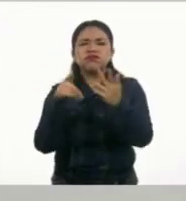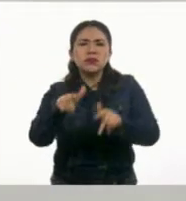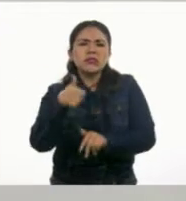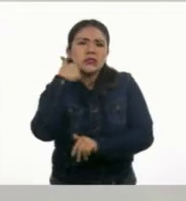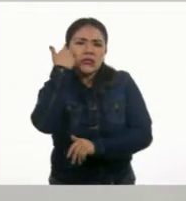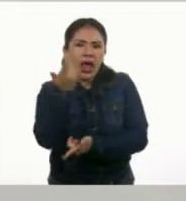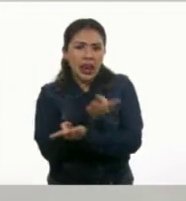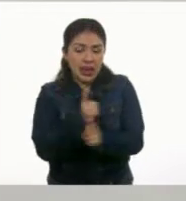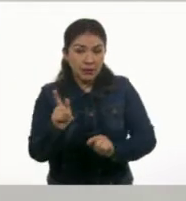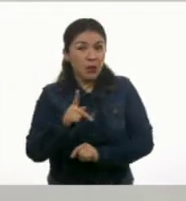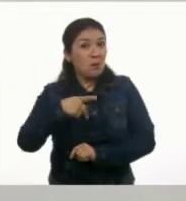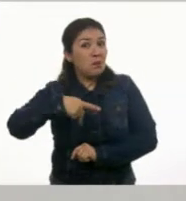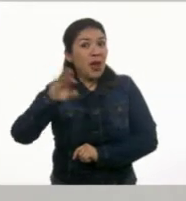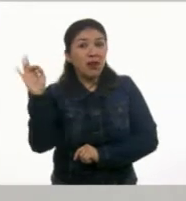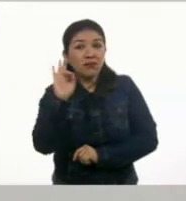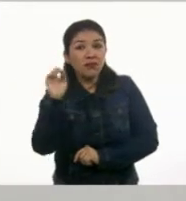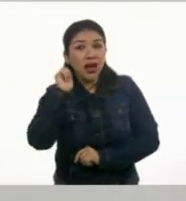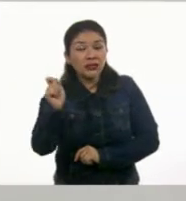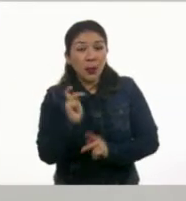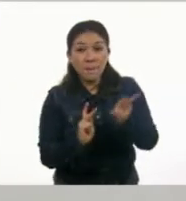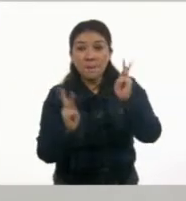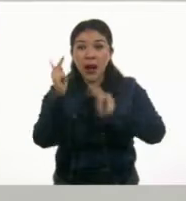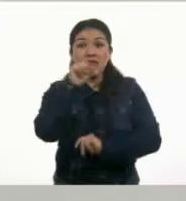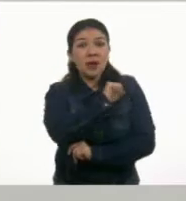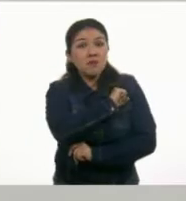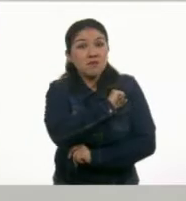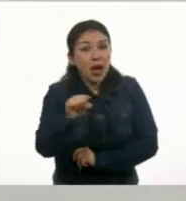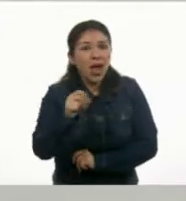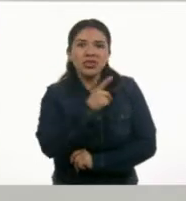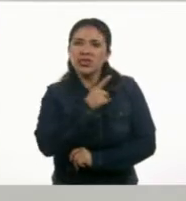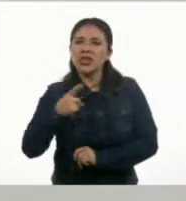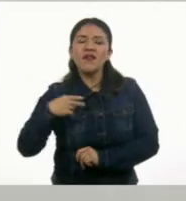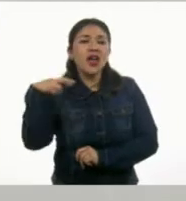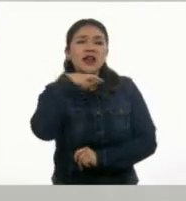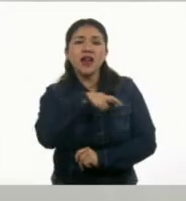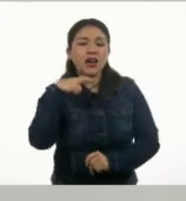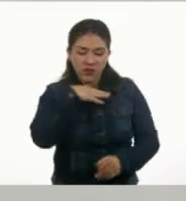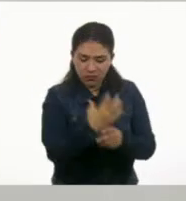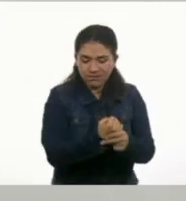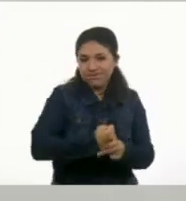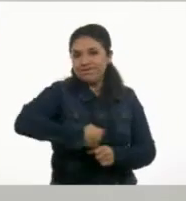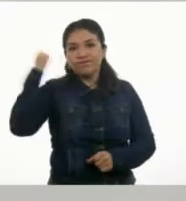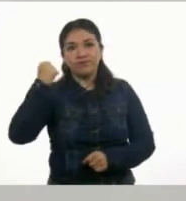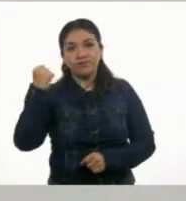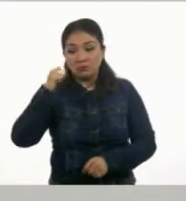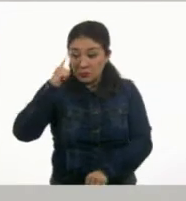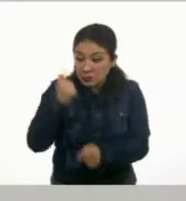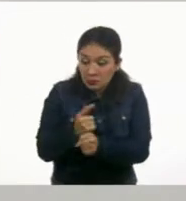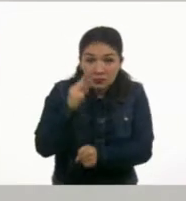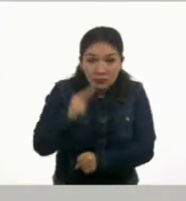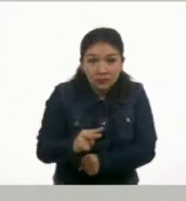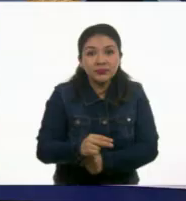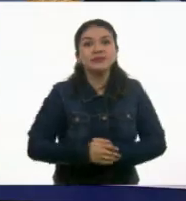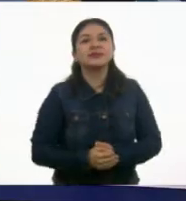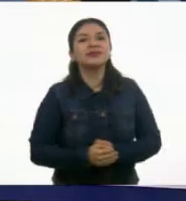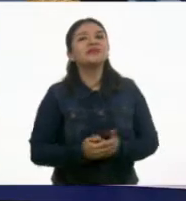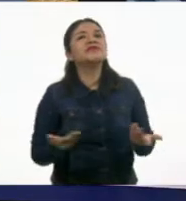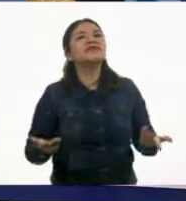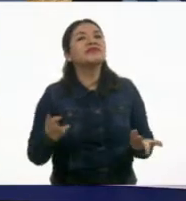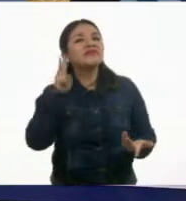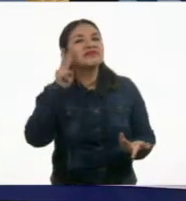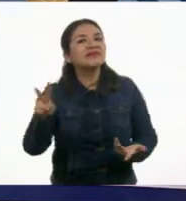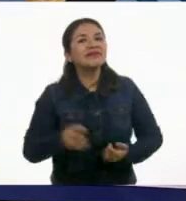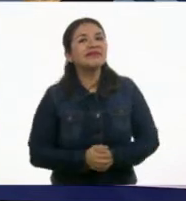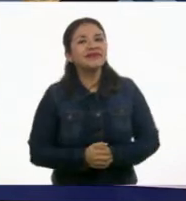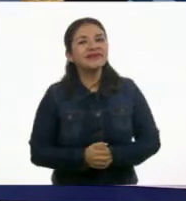Pero si se trata de una planta mala, hay que arrancarla tan pronto como se le reconozca. ¿Qué les parece? ¿Qué Alta